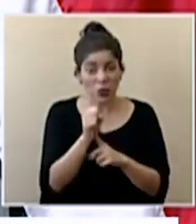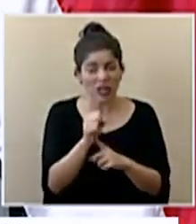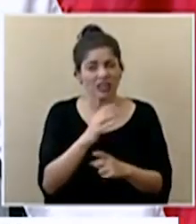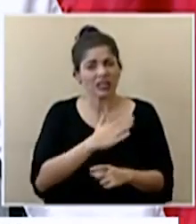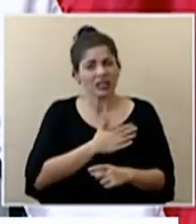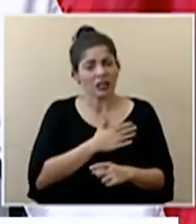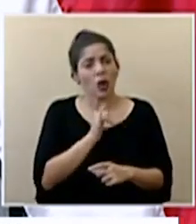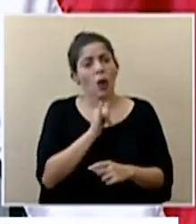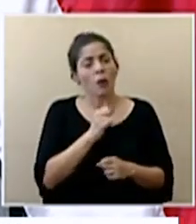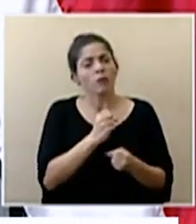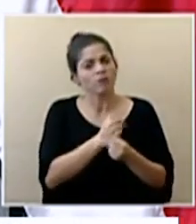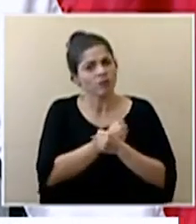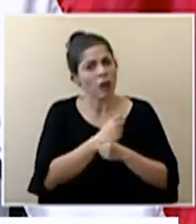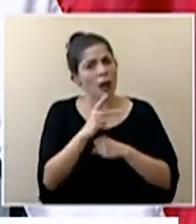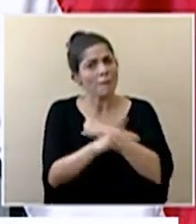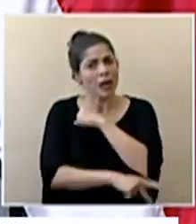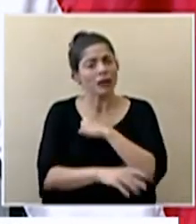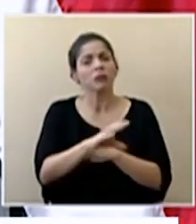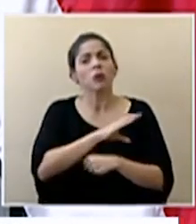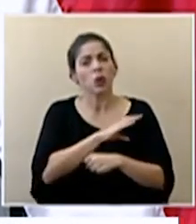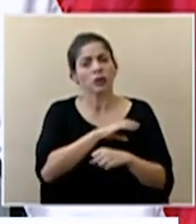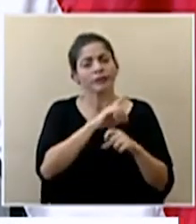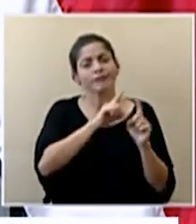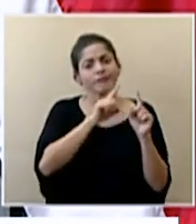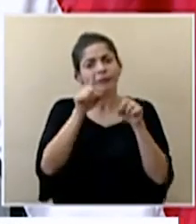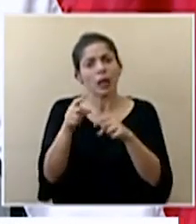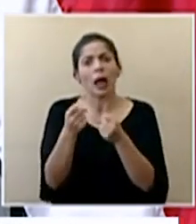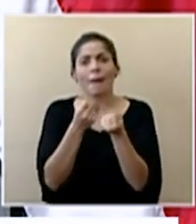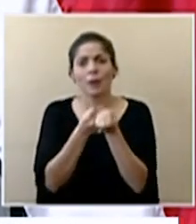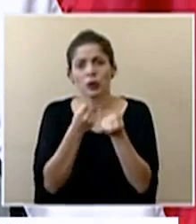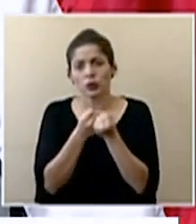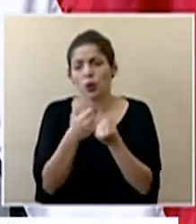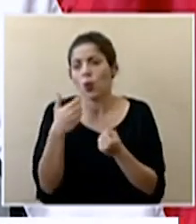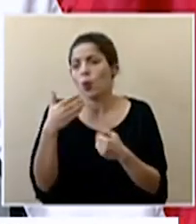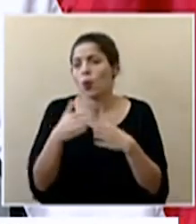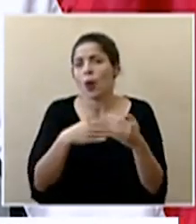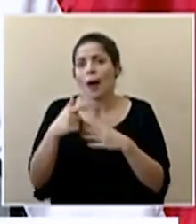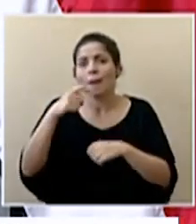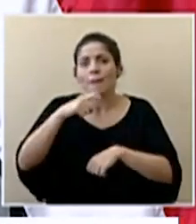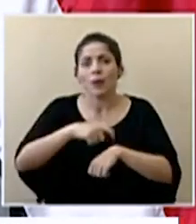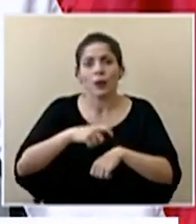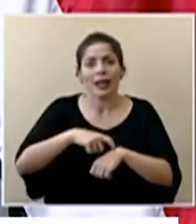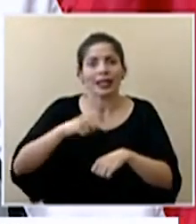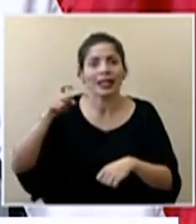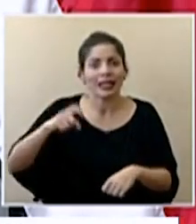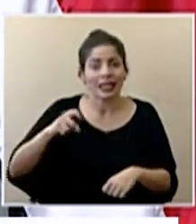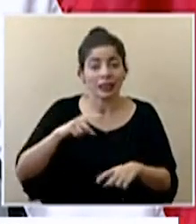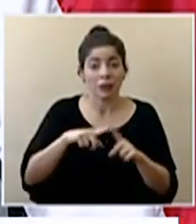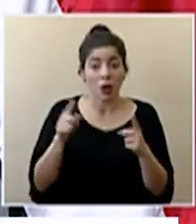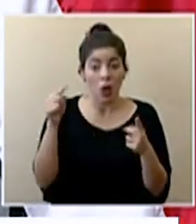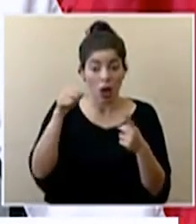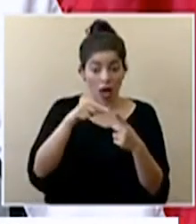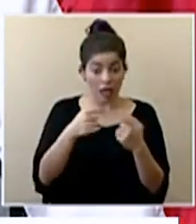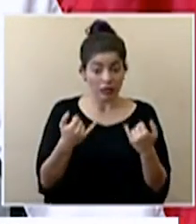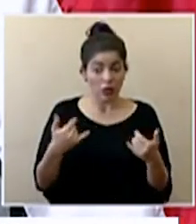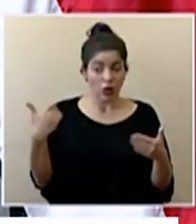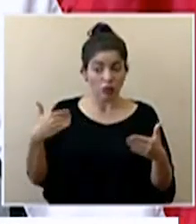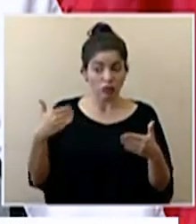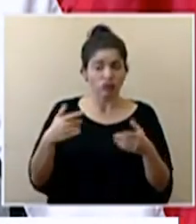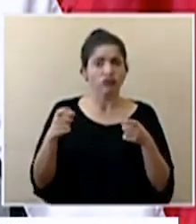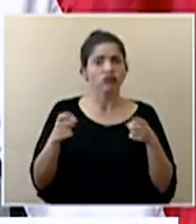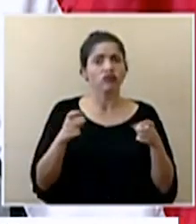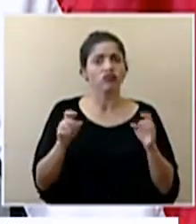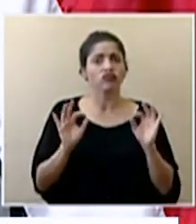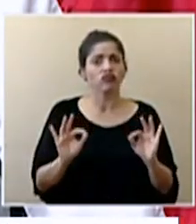patriótico la policía irá a apoyar en los momentos y circunstancias que sean necesarios pero hasta el momento se ha manejado